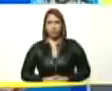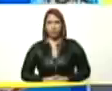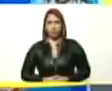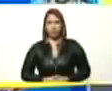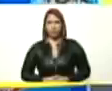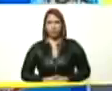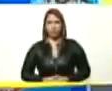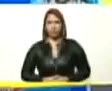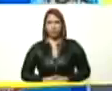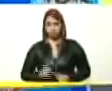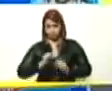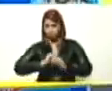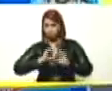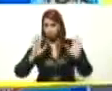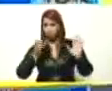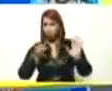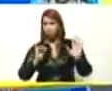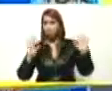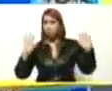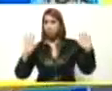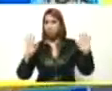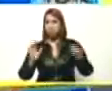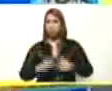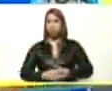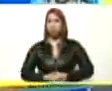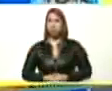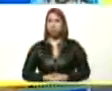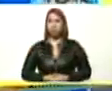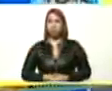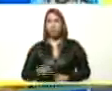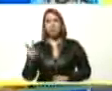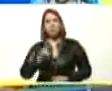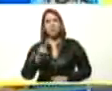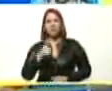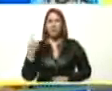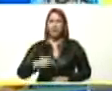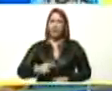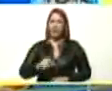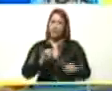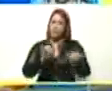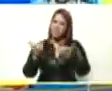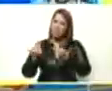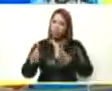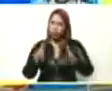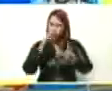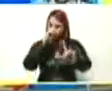Claro está como Venezuela tiene su propio rumbo